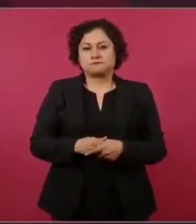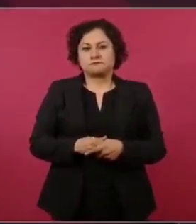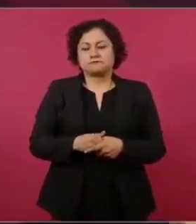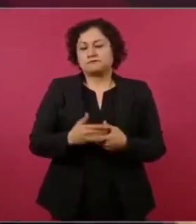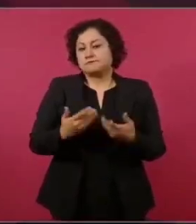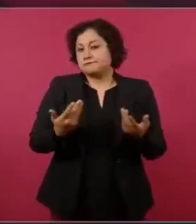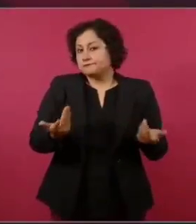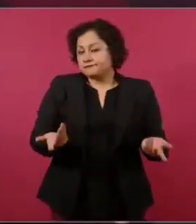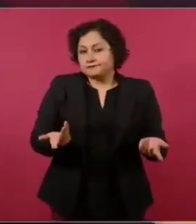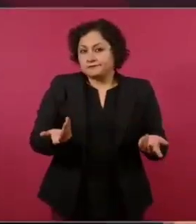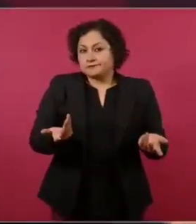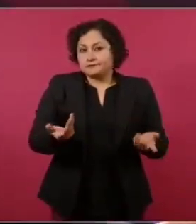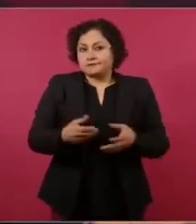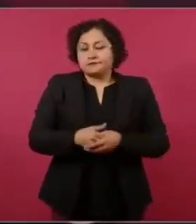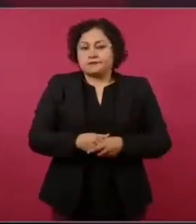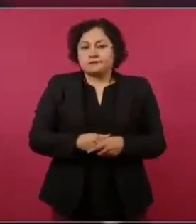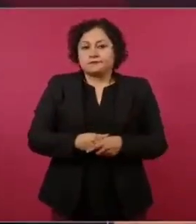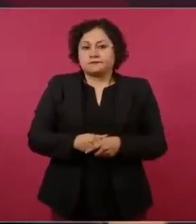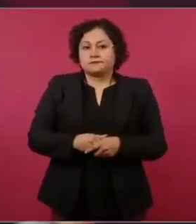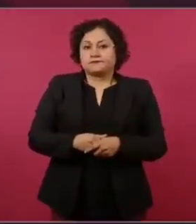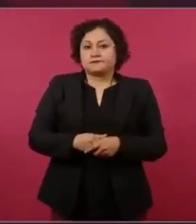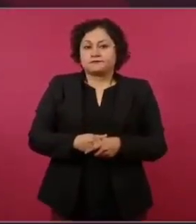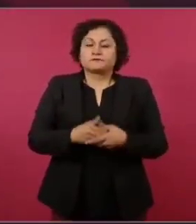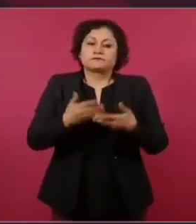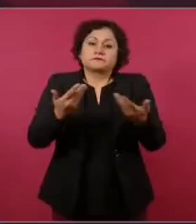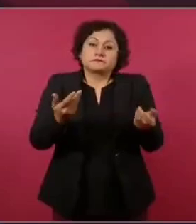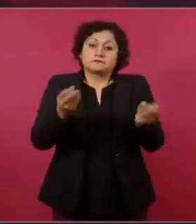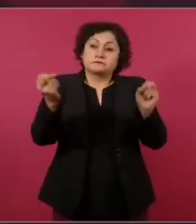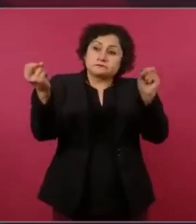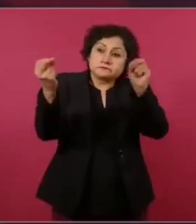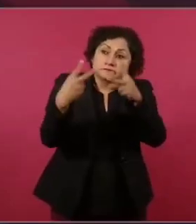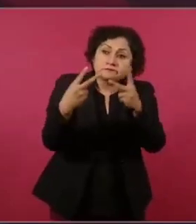pues ya no nos vamos a poder ver.